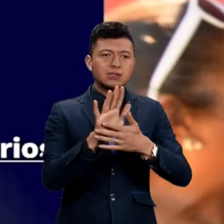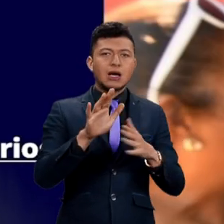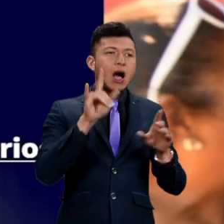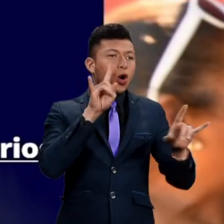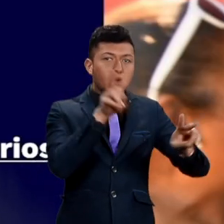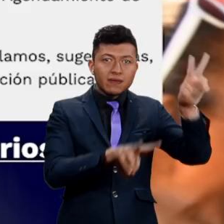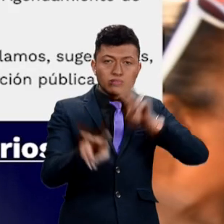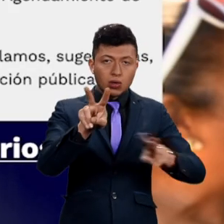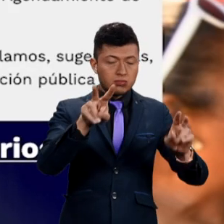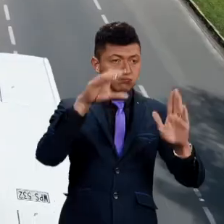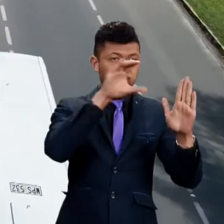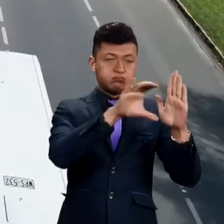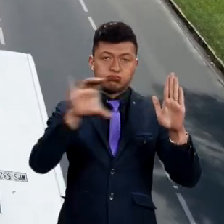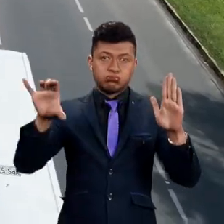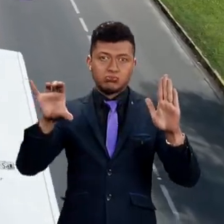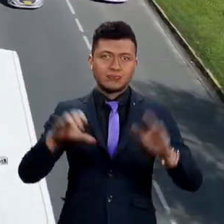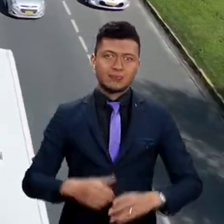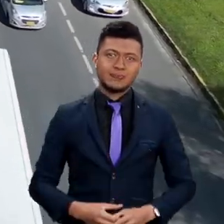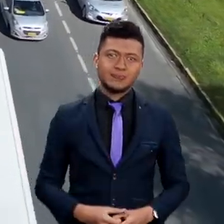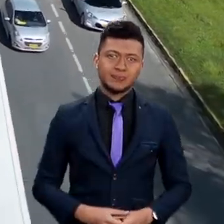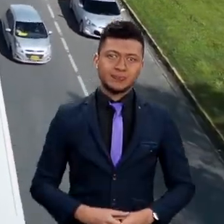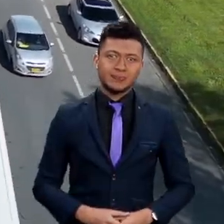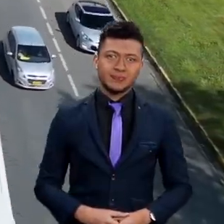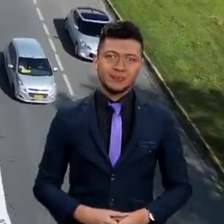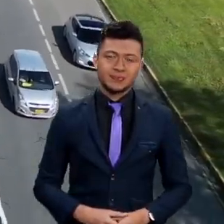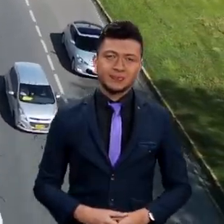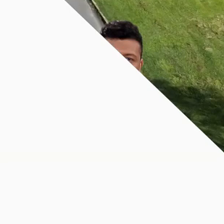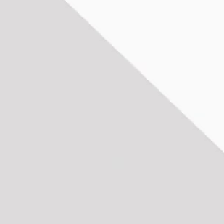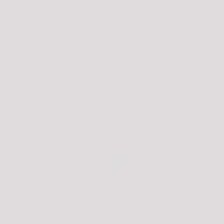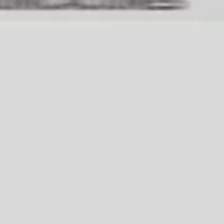inclusión de lengua de señas en sus contenidos audiovisuales.